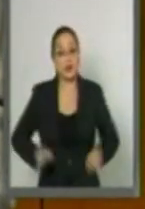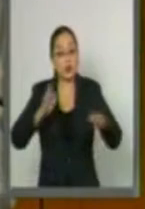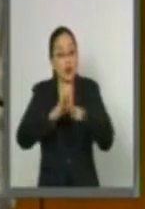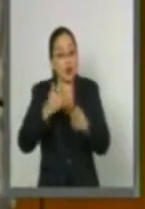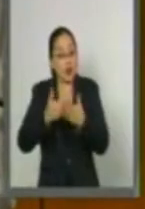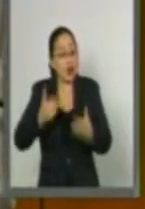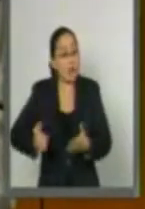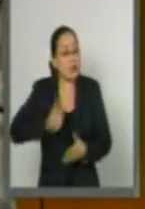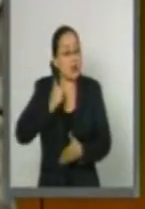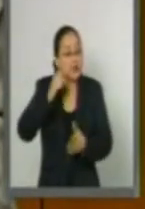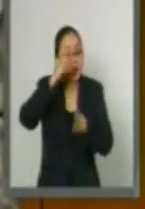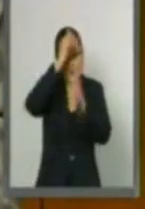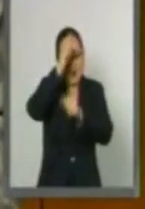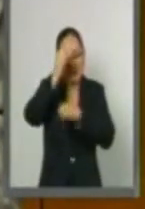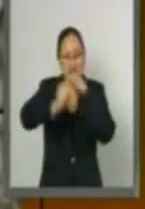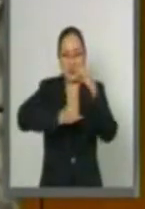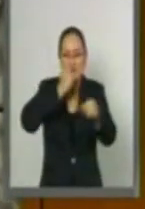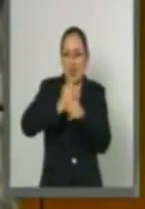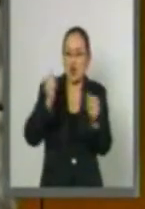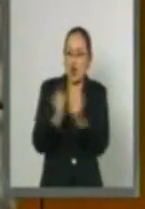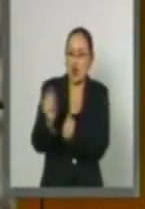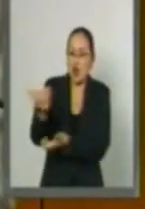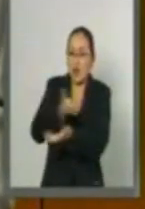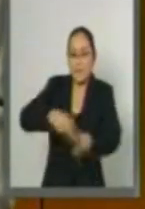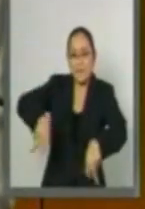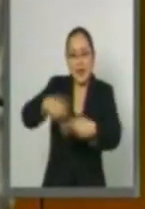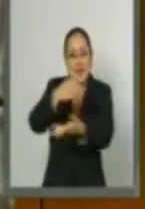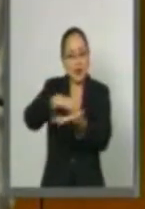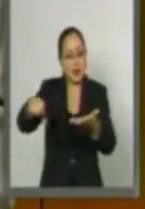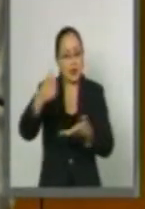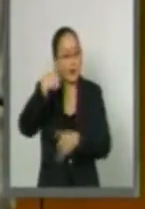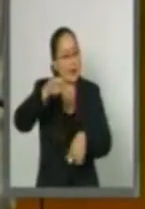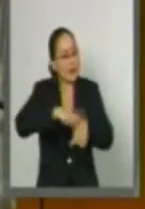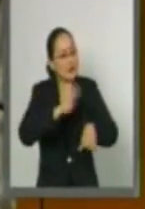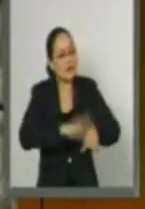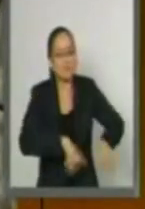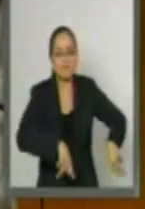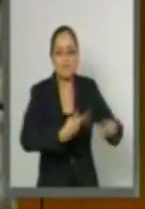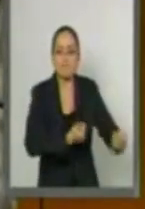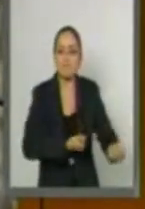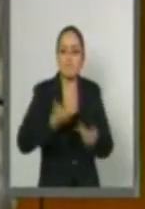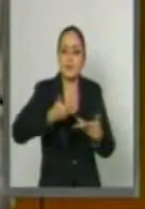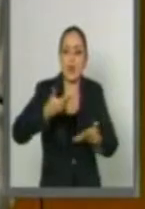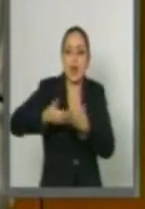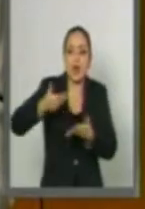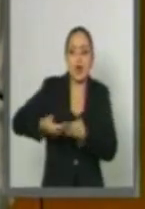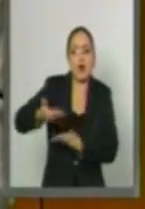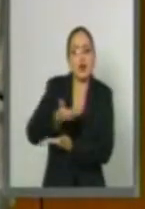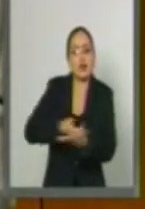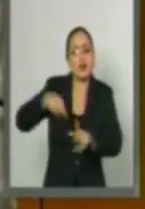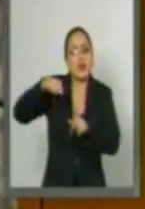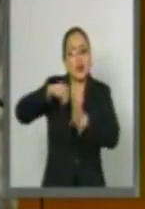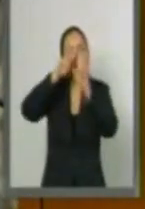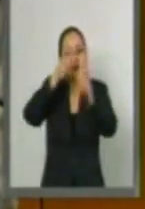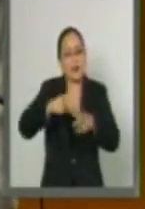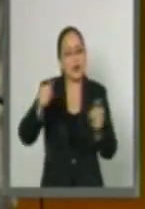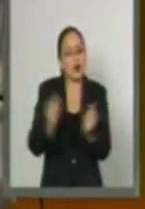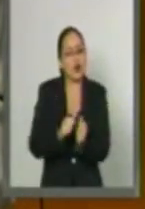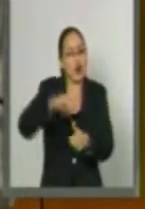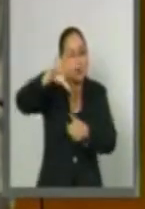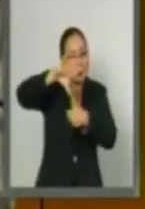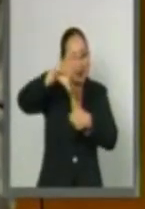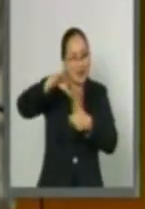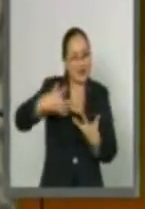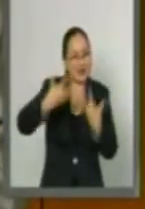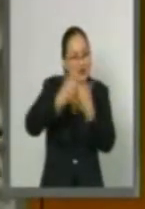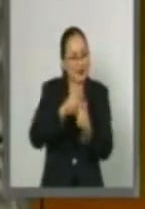los tratados comerciales para incrementar los niveles de exportación en la coyuntura actual de negociación con nuestros vecinos de América